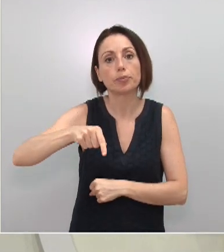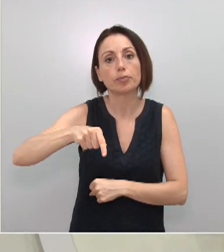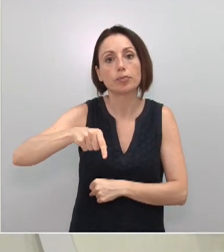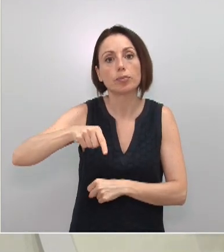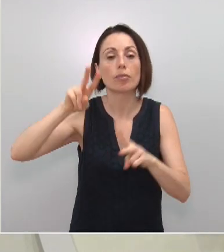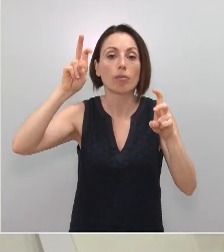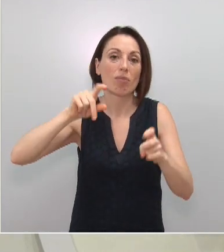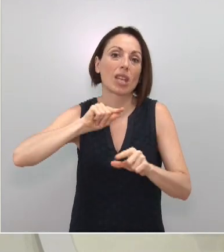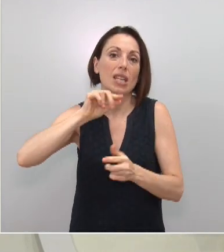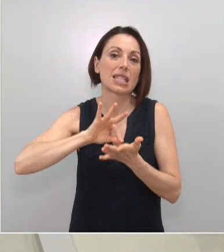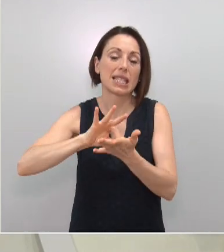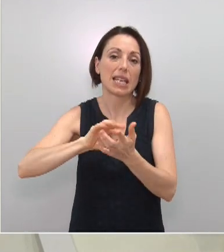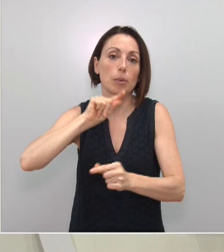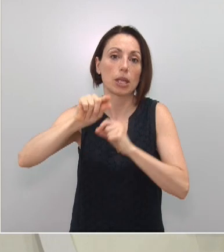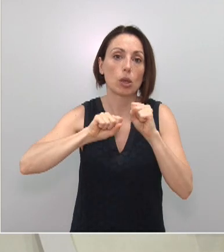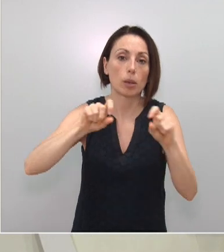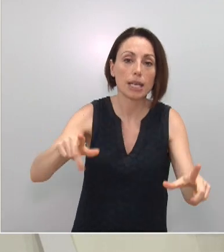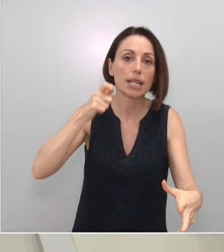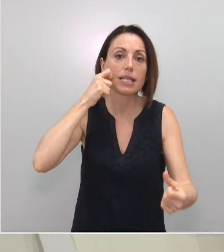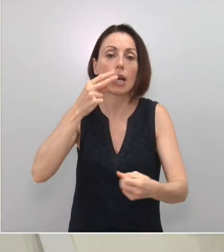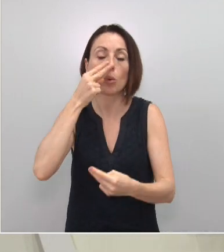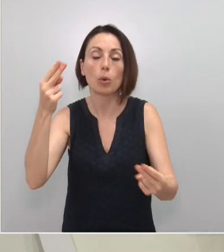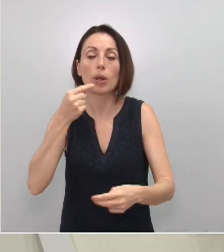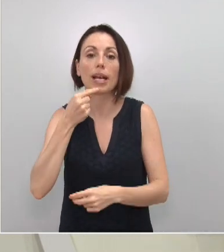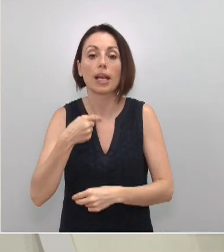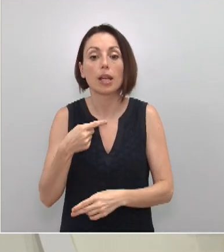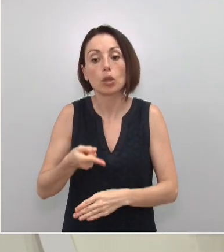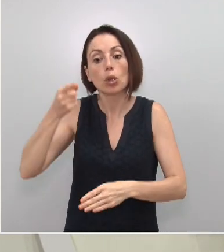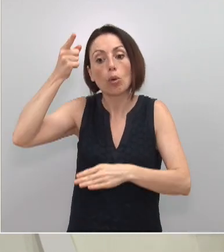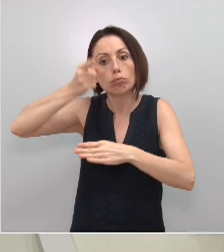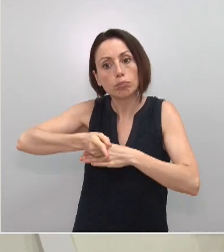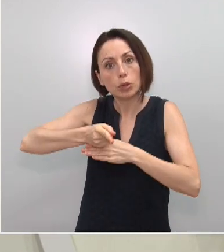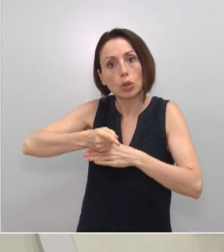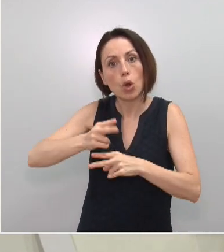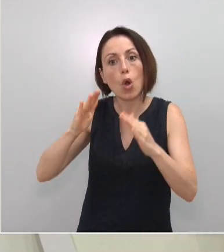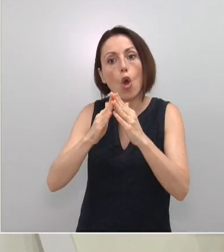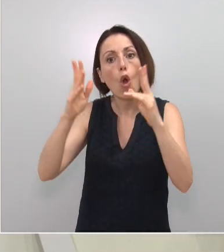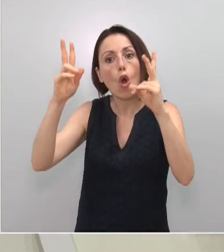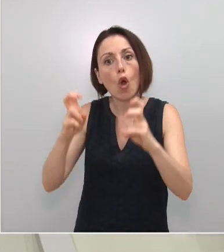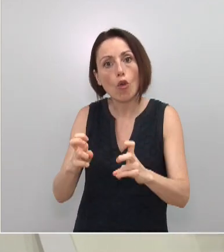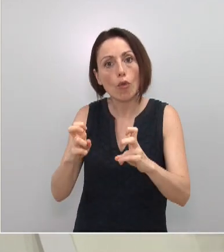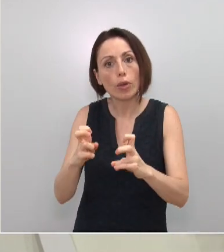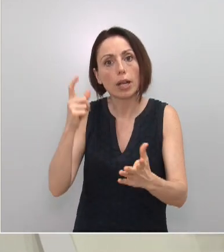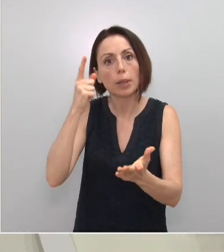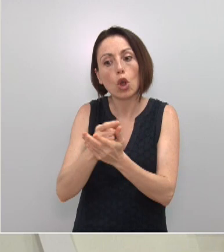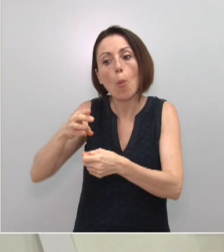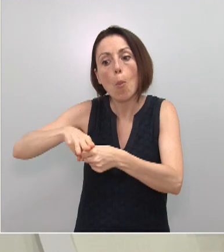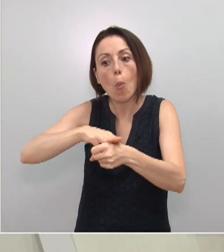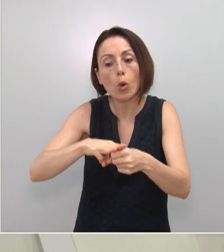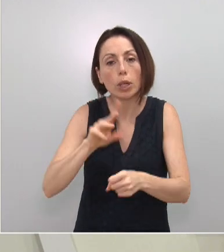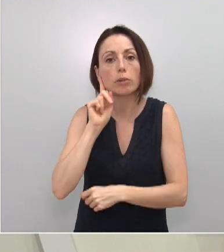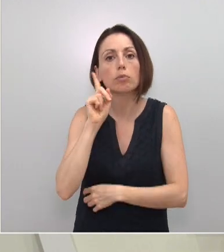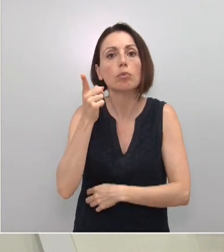los parámetros de epidemiología y salud pública, podríamos ordenar y decretar el confinamiento de aquellos municipios en los que se detecten